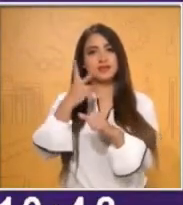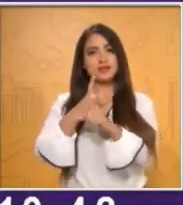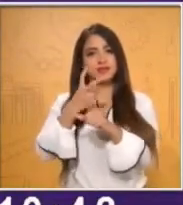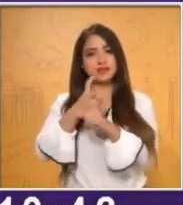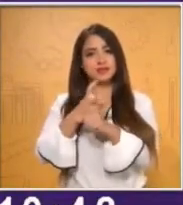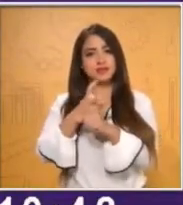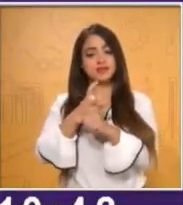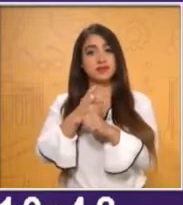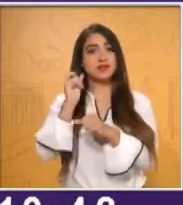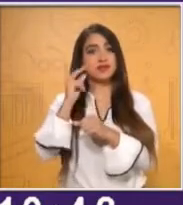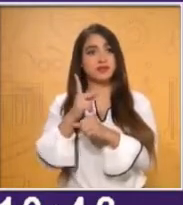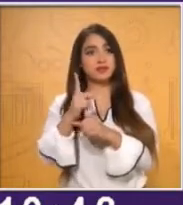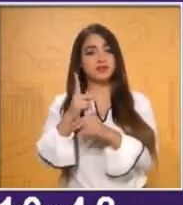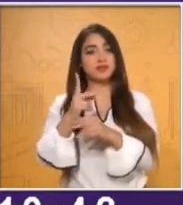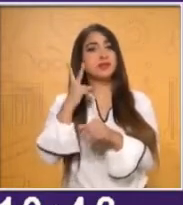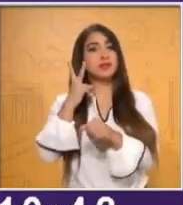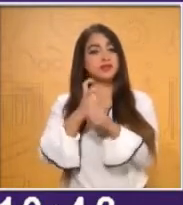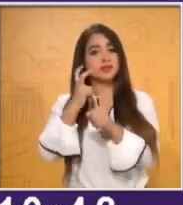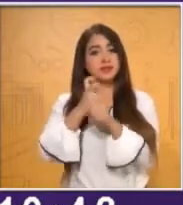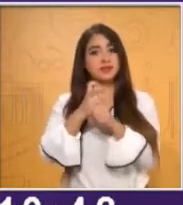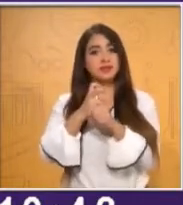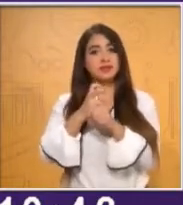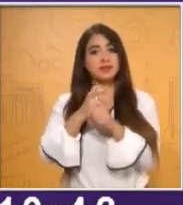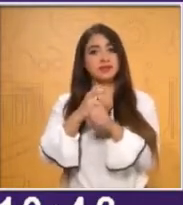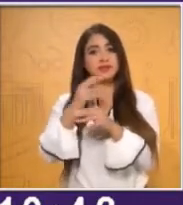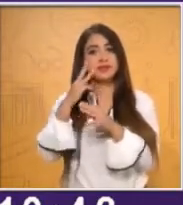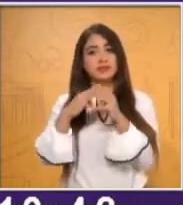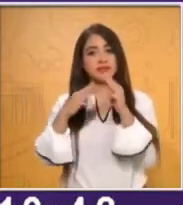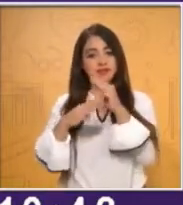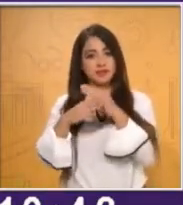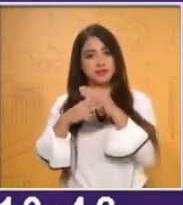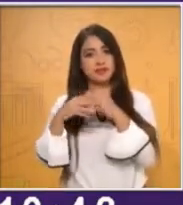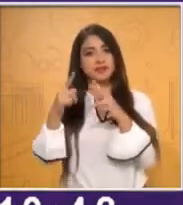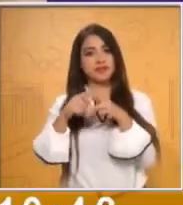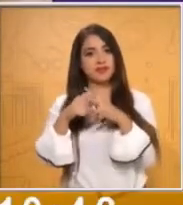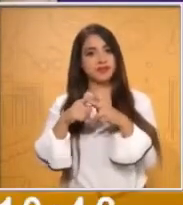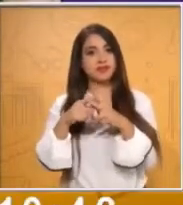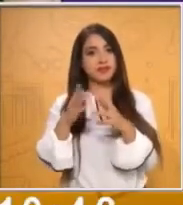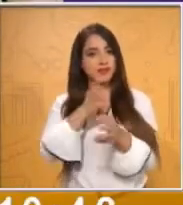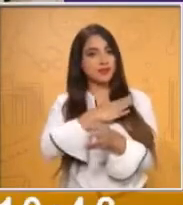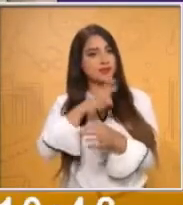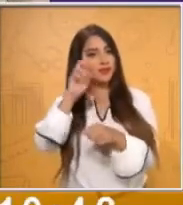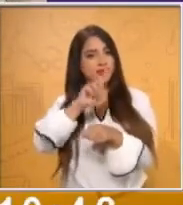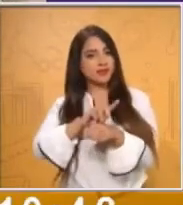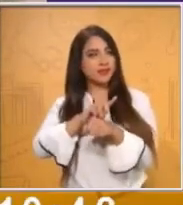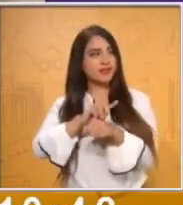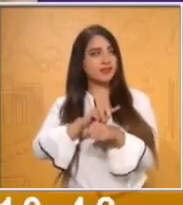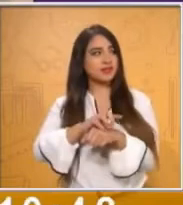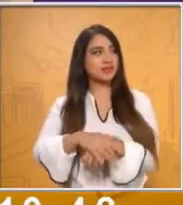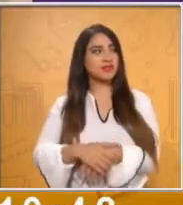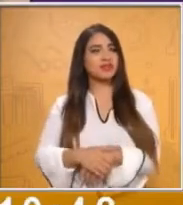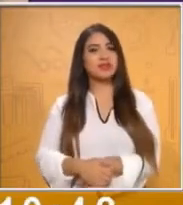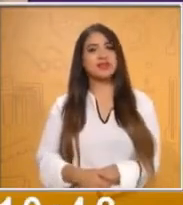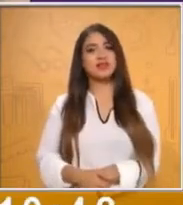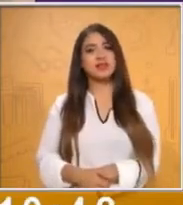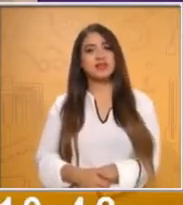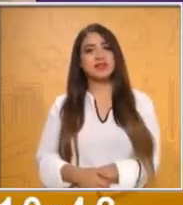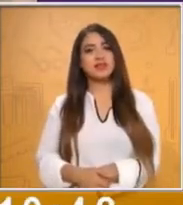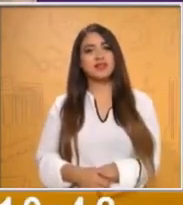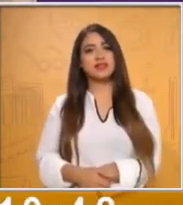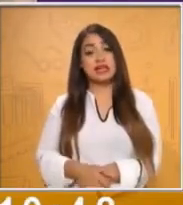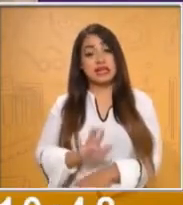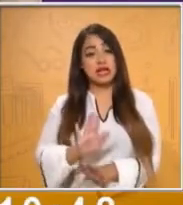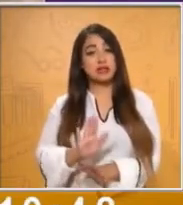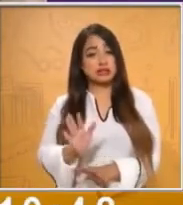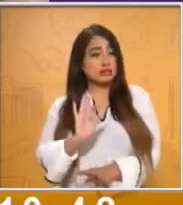Es la de segundo grado la materia de... Muy buenos días, maestra Yuli. Buenos días y para los que apenas